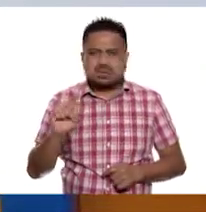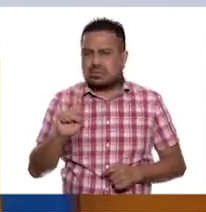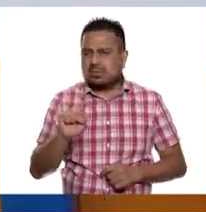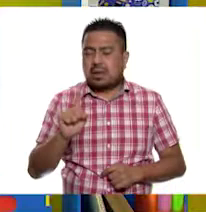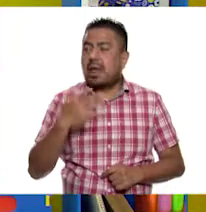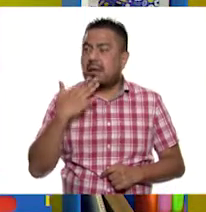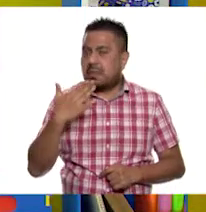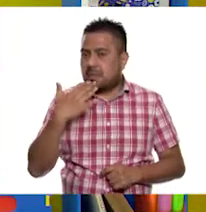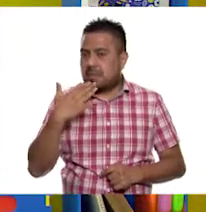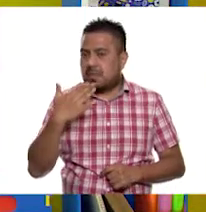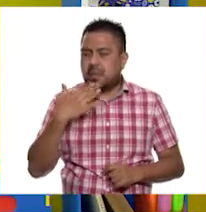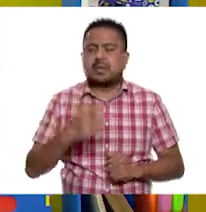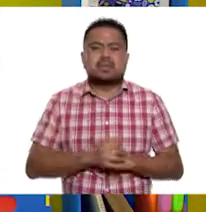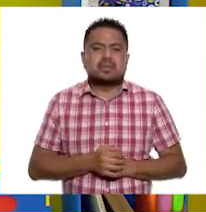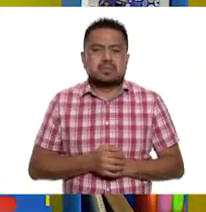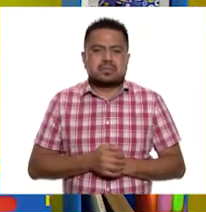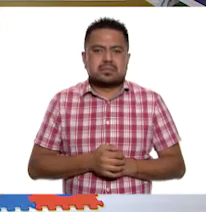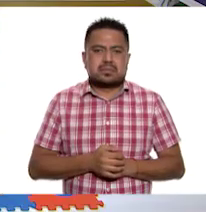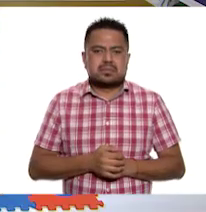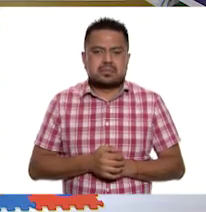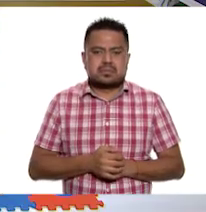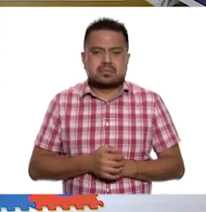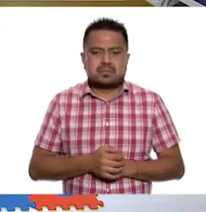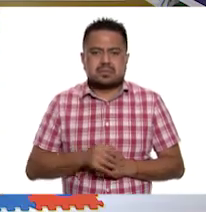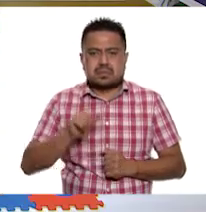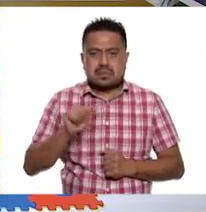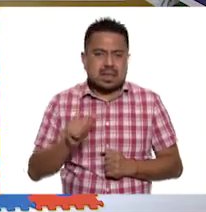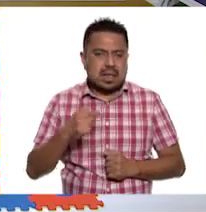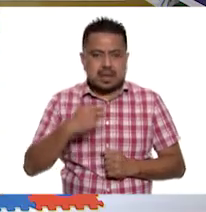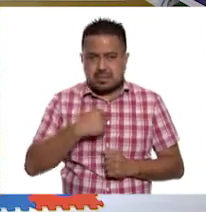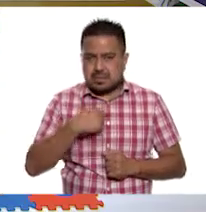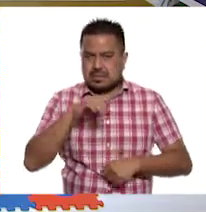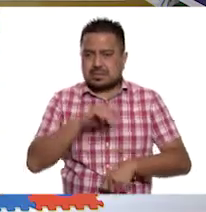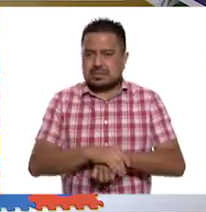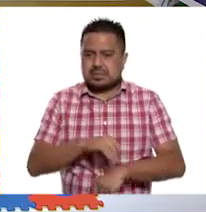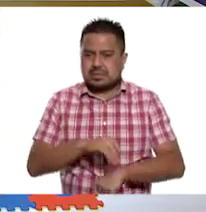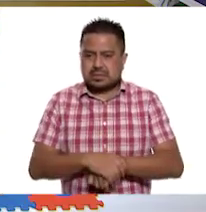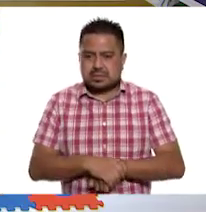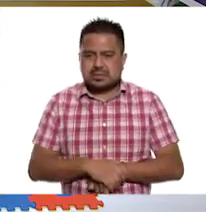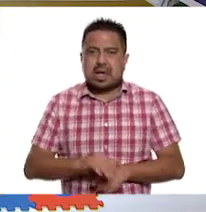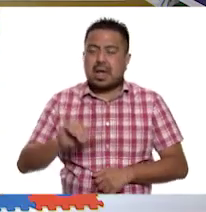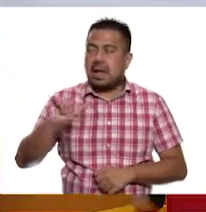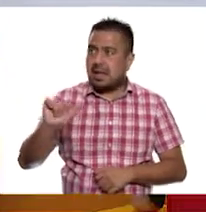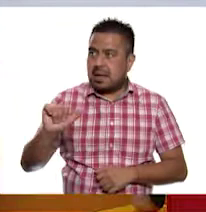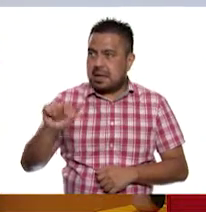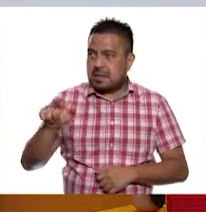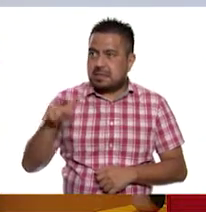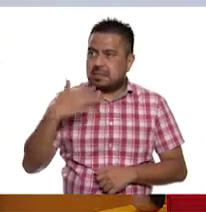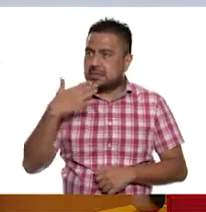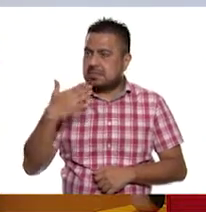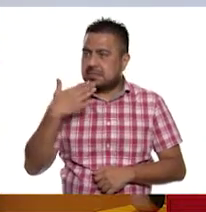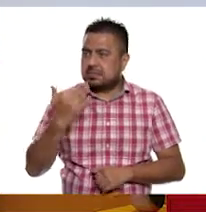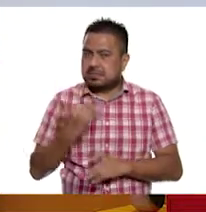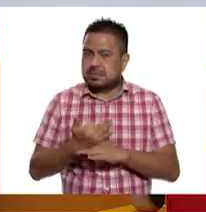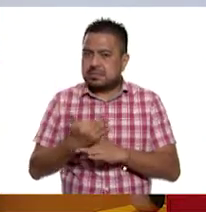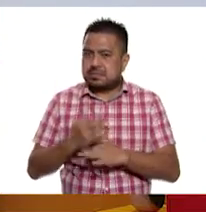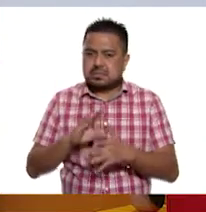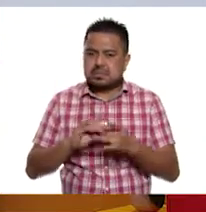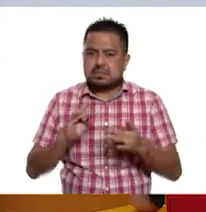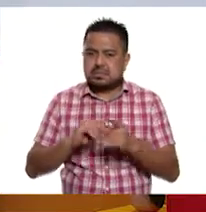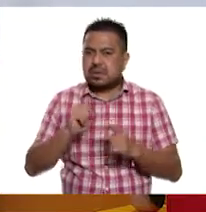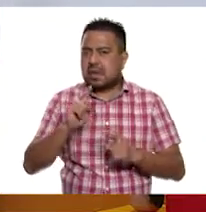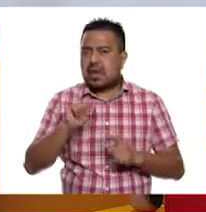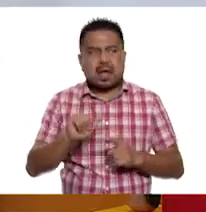Muy bien, muy bien. Ya lo tenemos. Amigos. Muy bien lo dijeron. Una